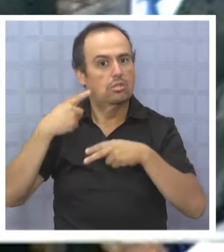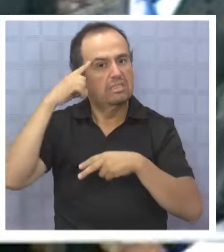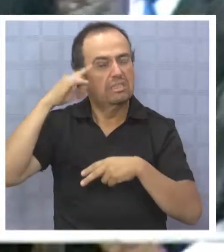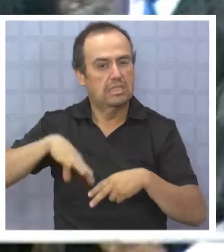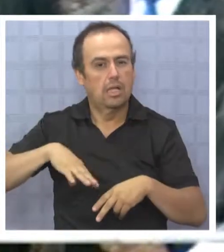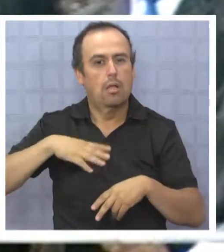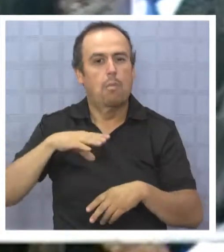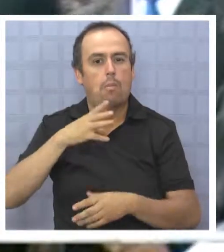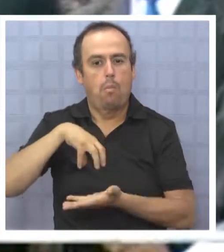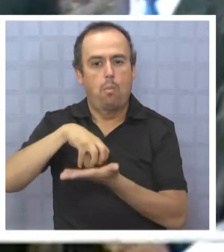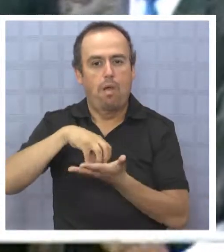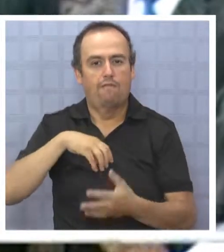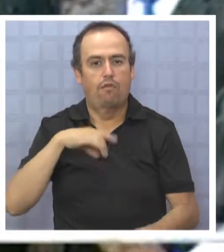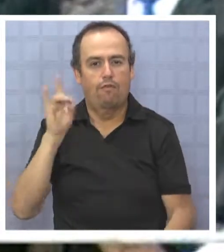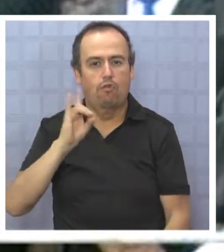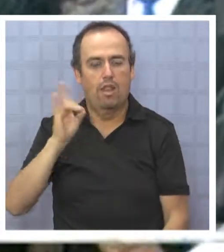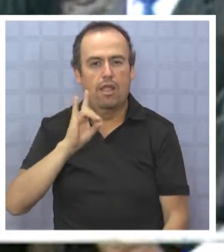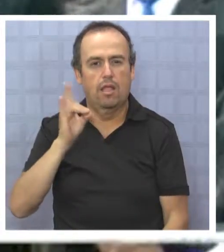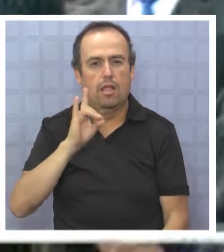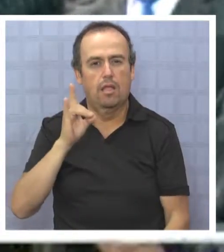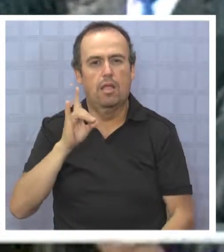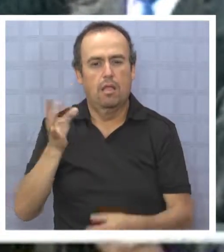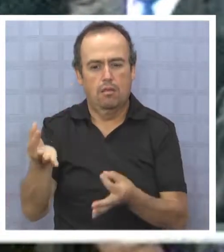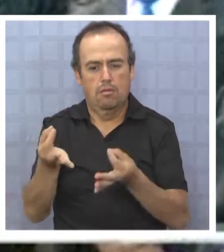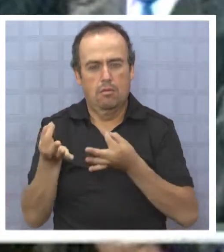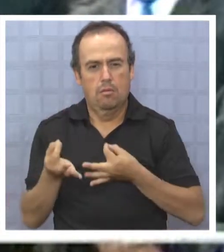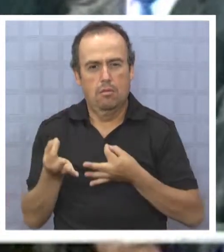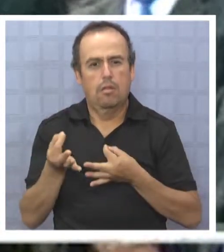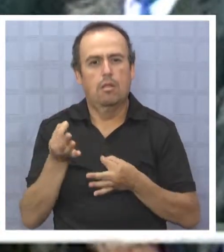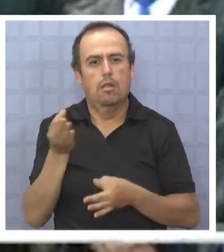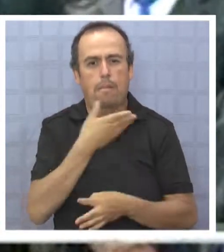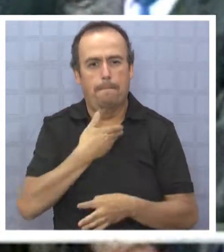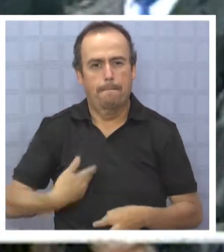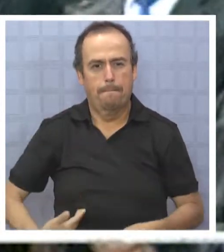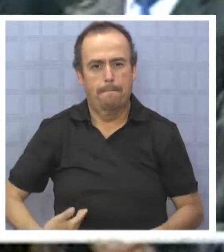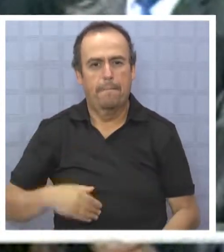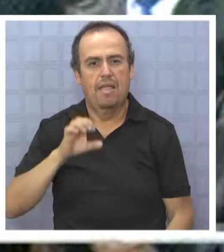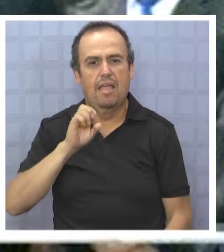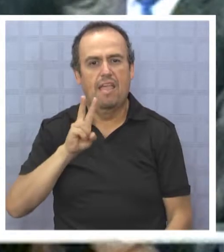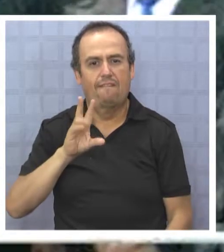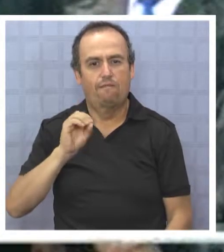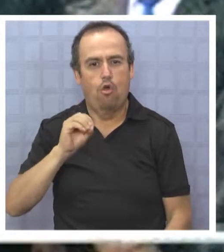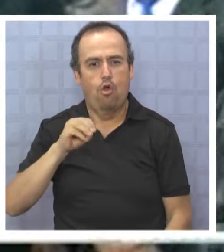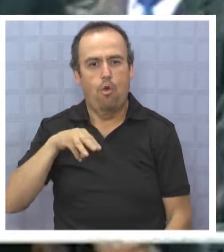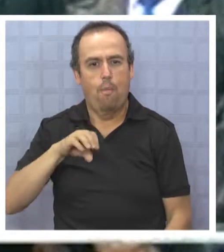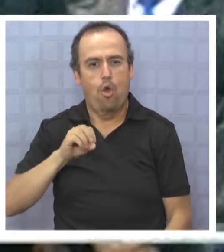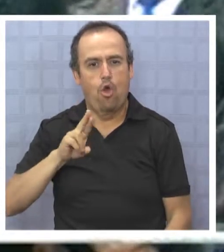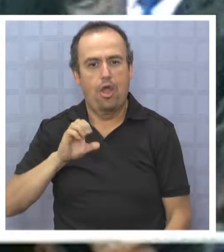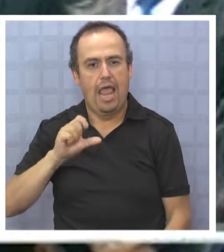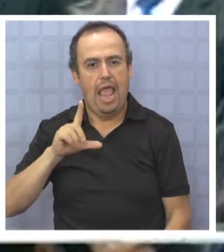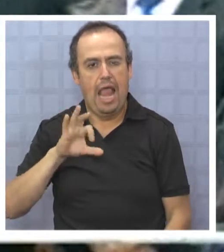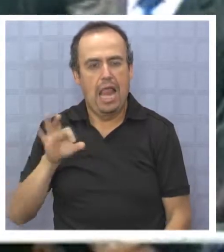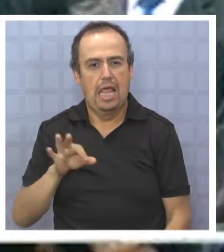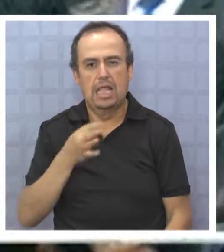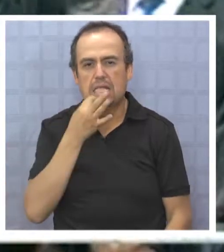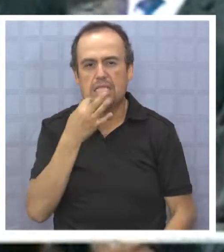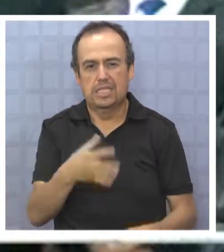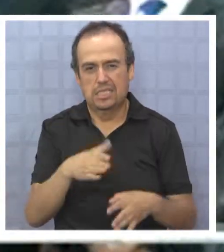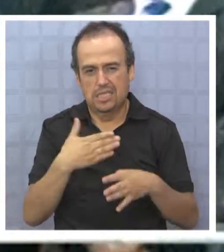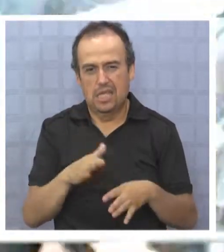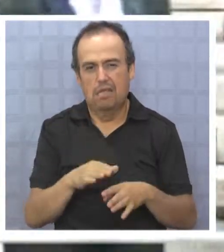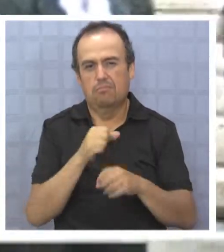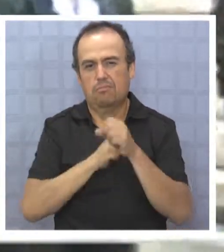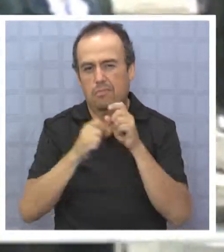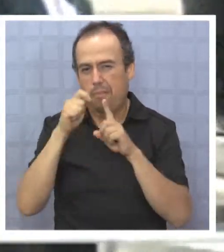boliviano recogido y anunciado por el presidente Evo Morales. Aunque se venía anunciando desde hace varios